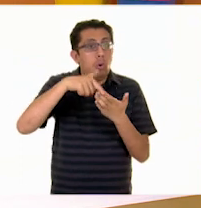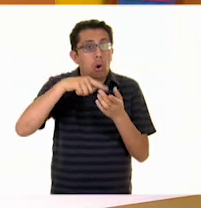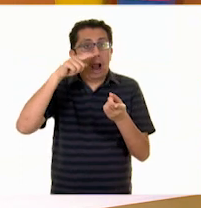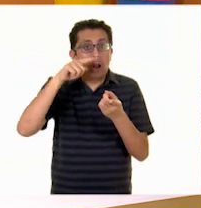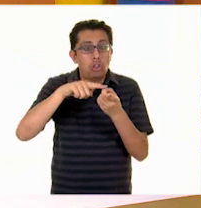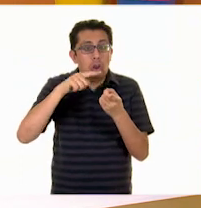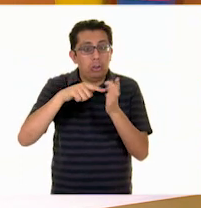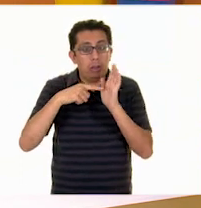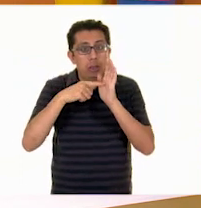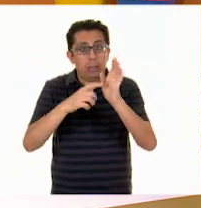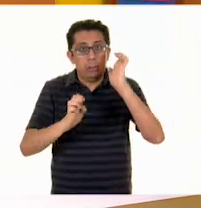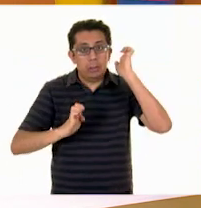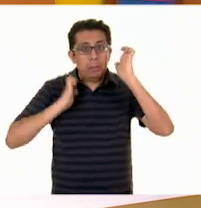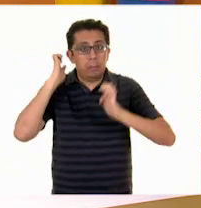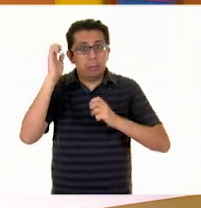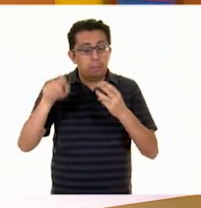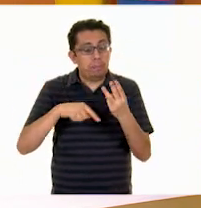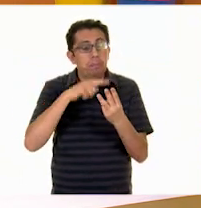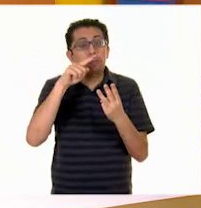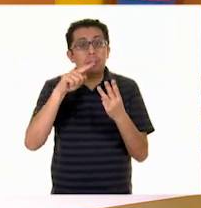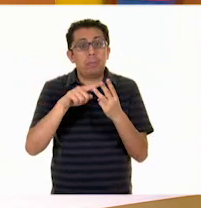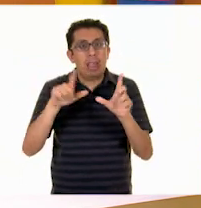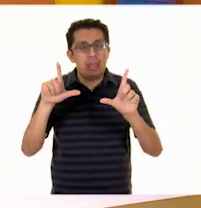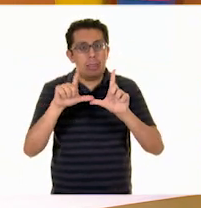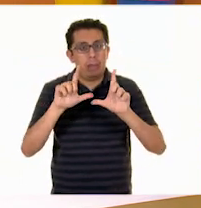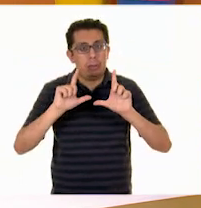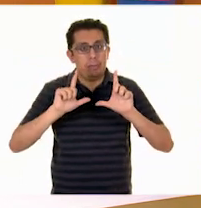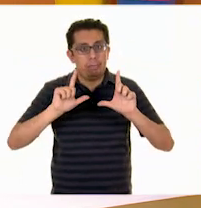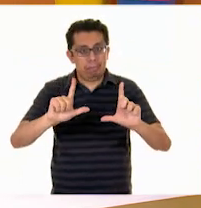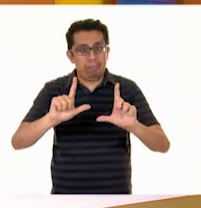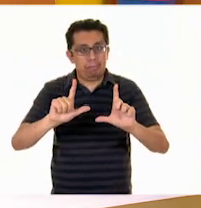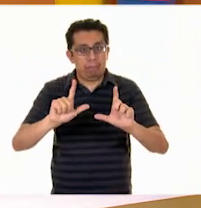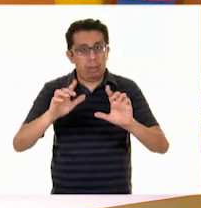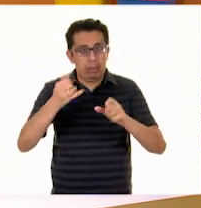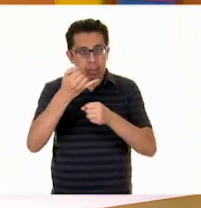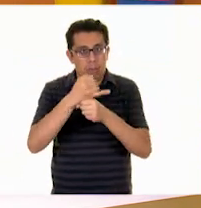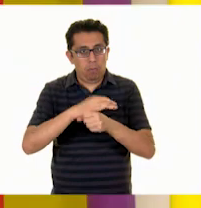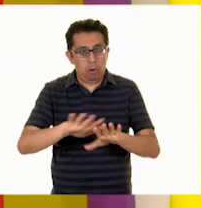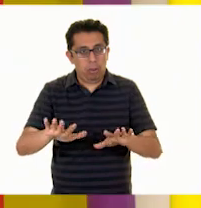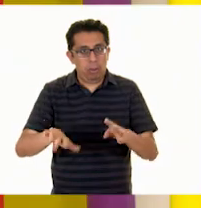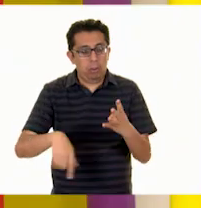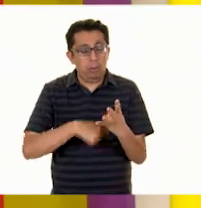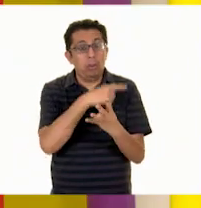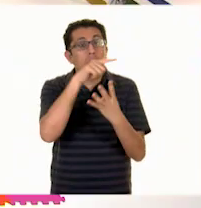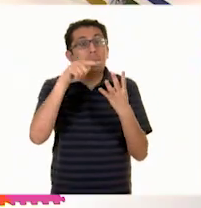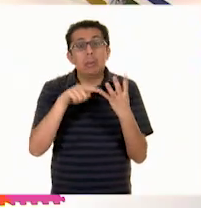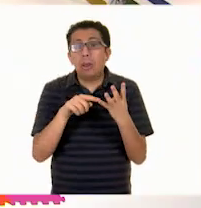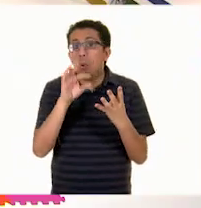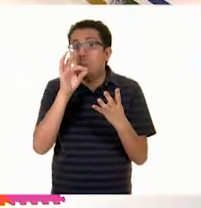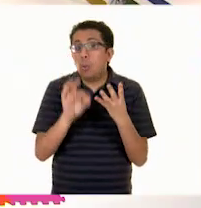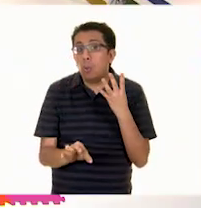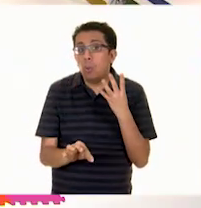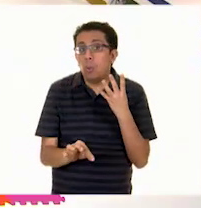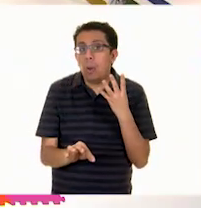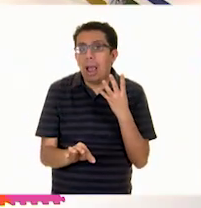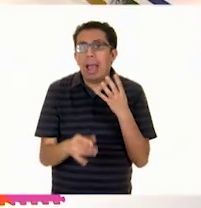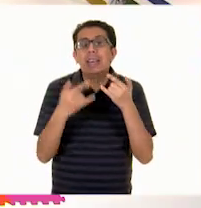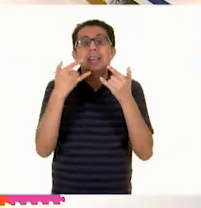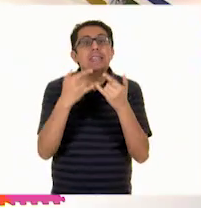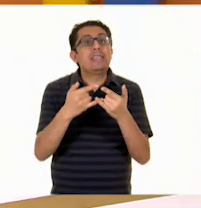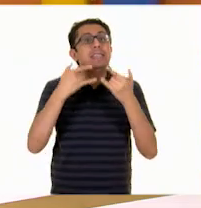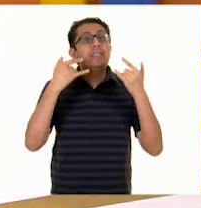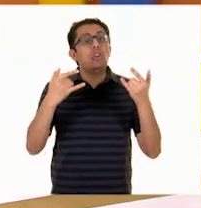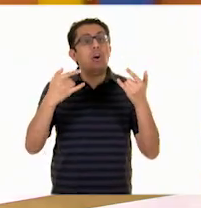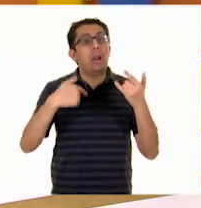exposición, las cédulas de identificación y la historia que